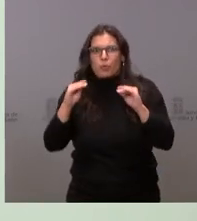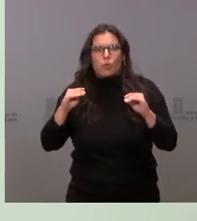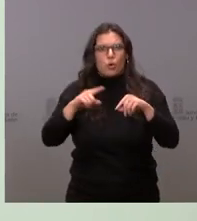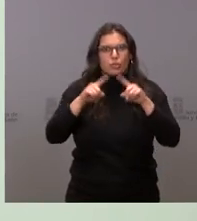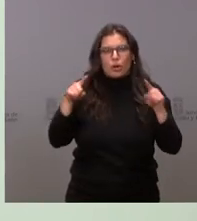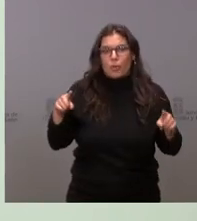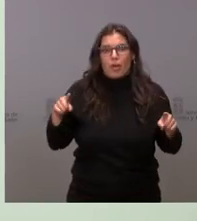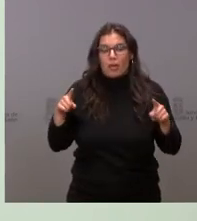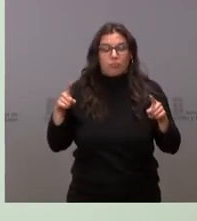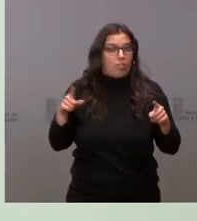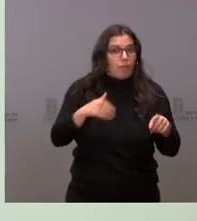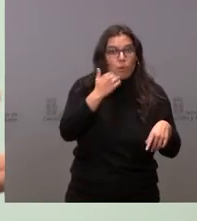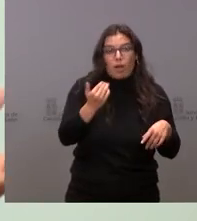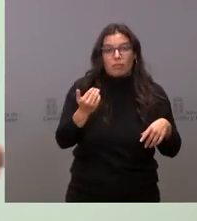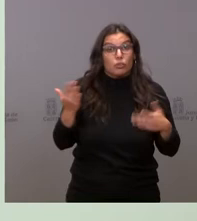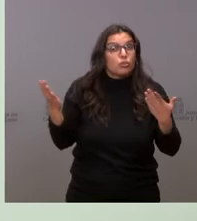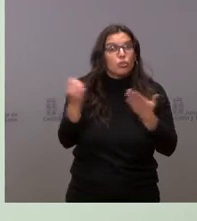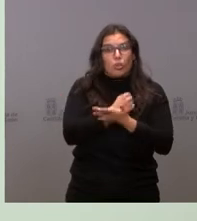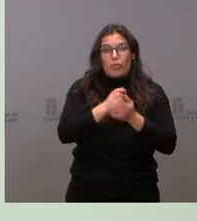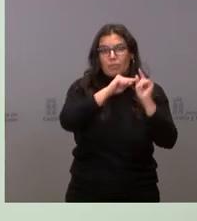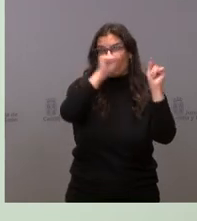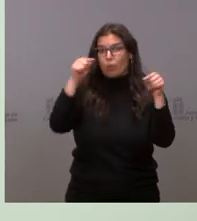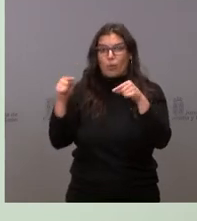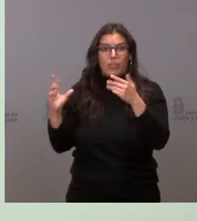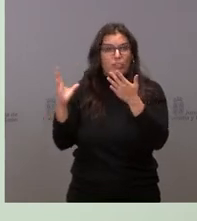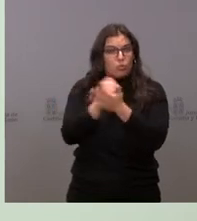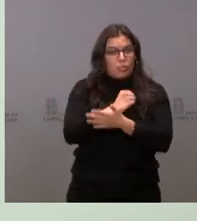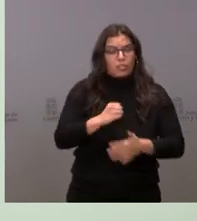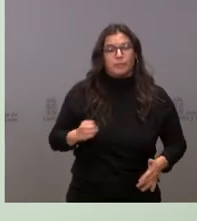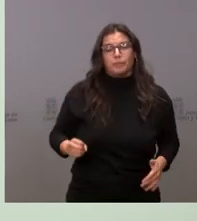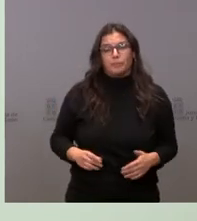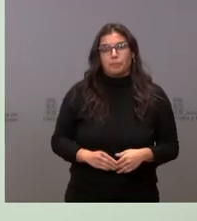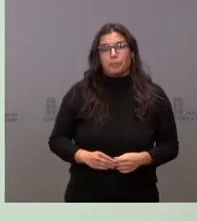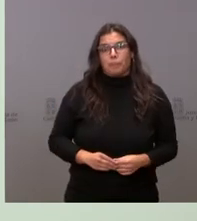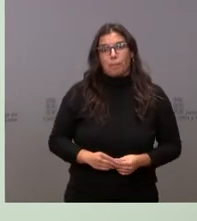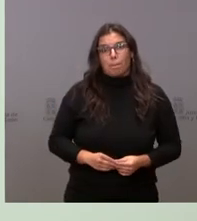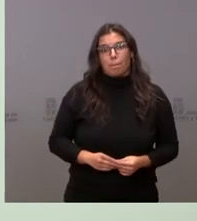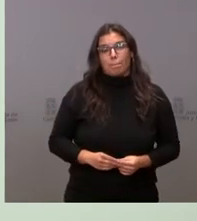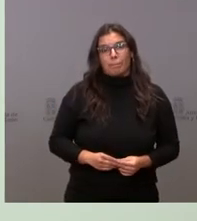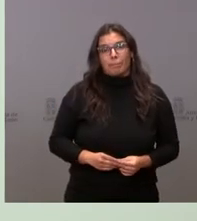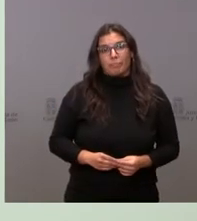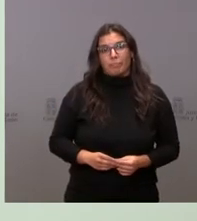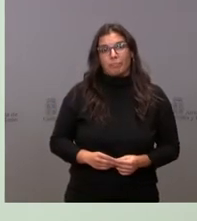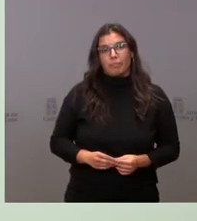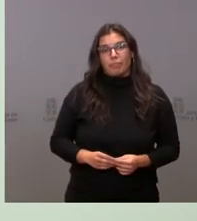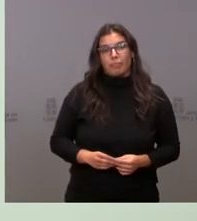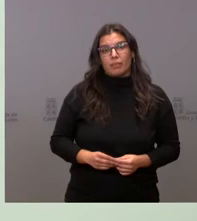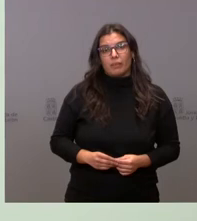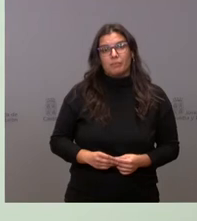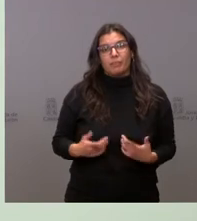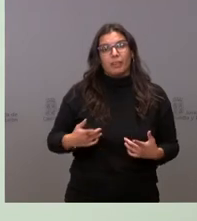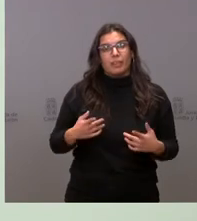de Segovia, de Zamora, de todas las provincias de Castilla y León. No es un instrumento